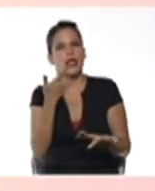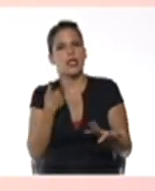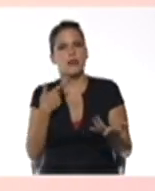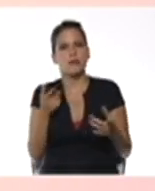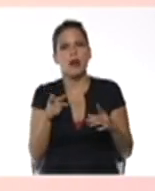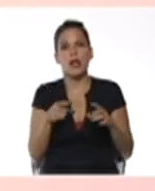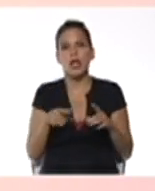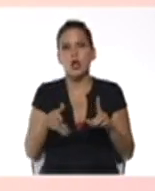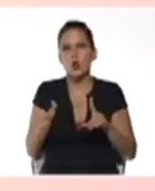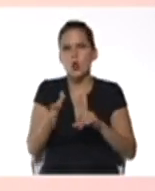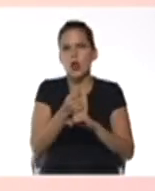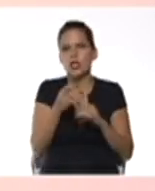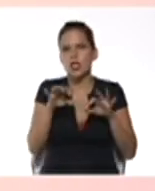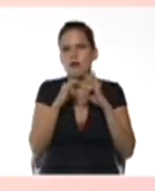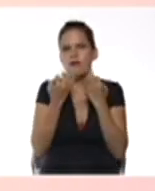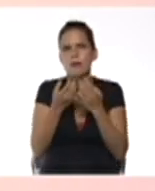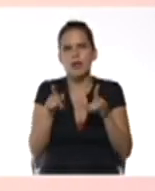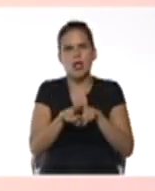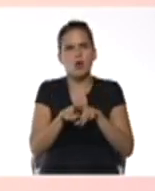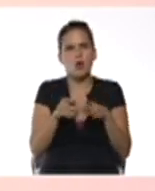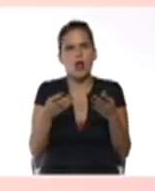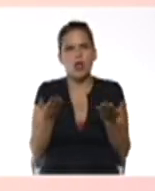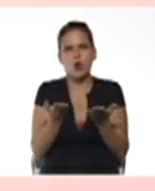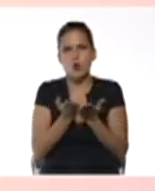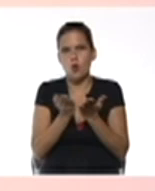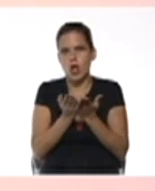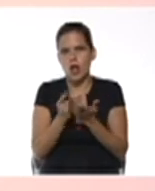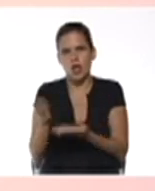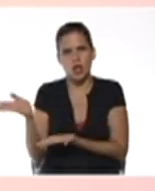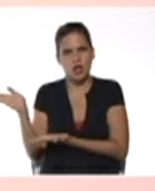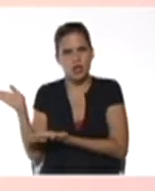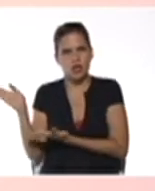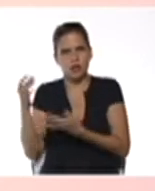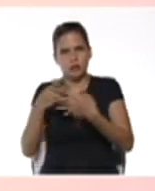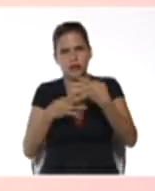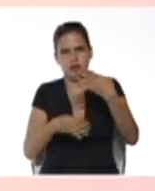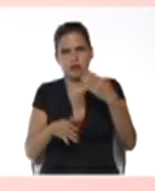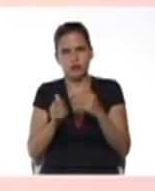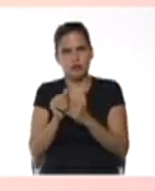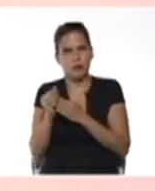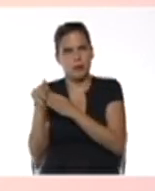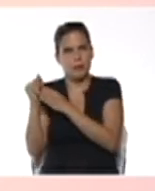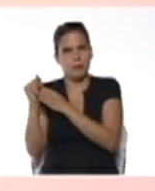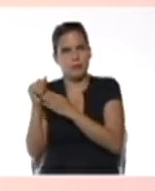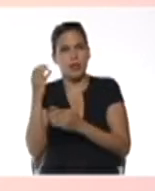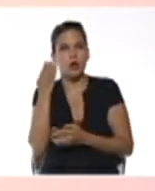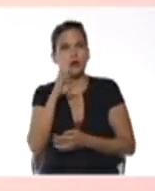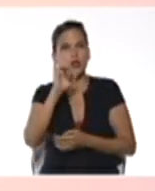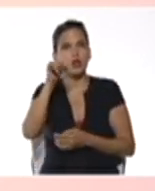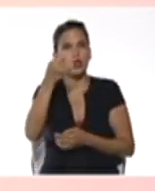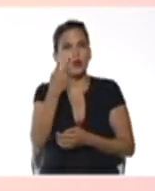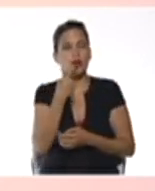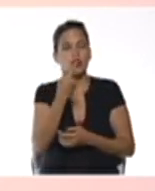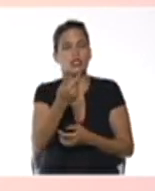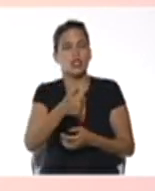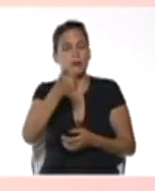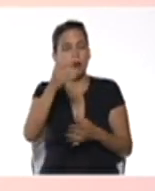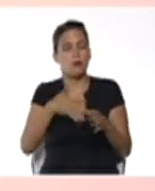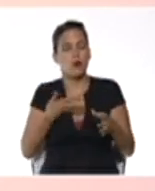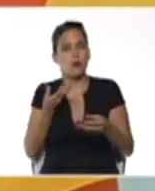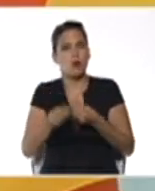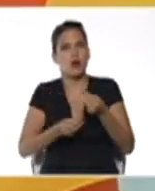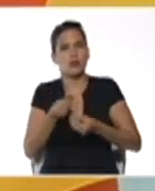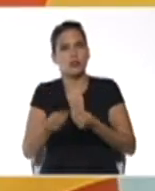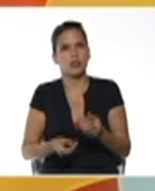al enlace de cada familia una escuela descargan su guía pedagógica pero José Leonardo nos va a decir además qué podemos hacer en esta página